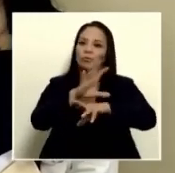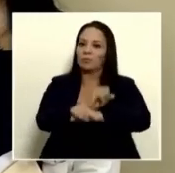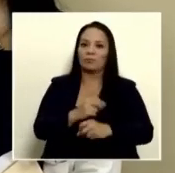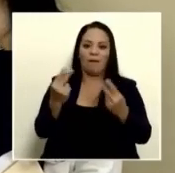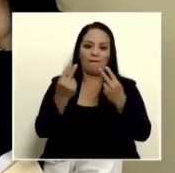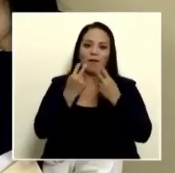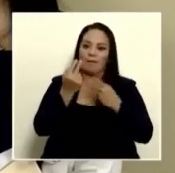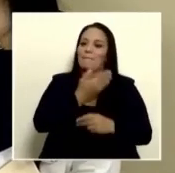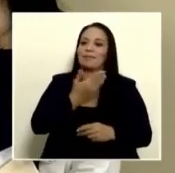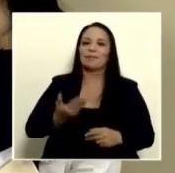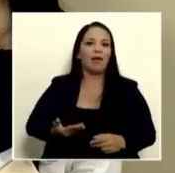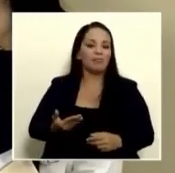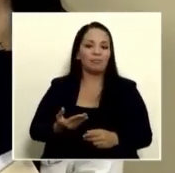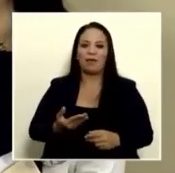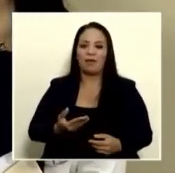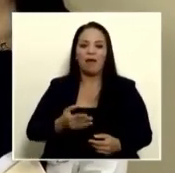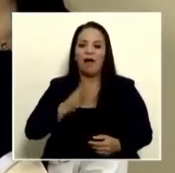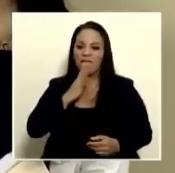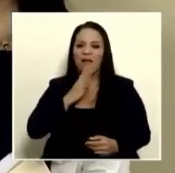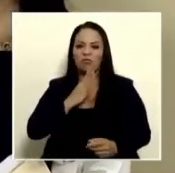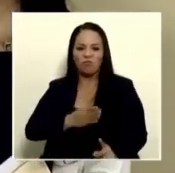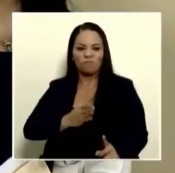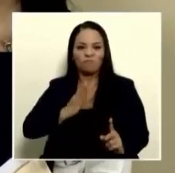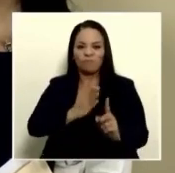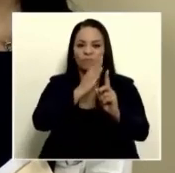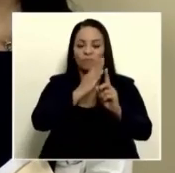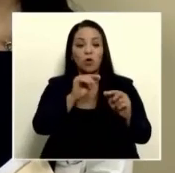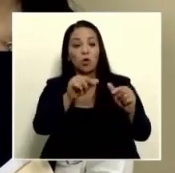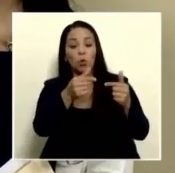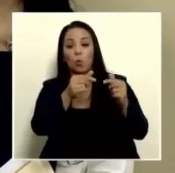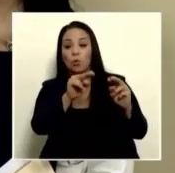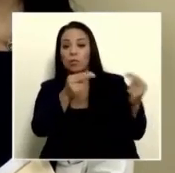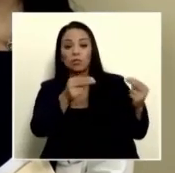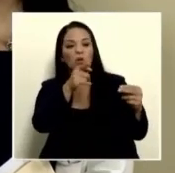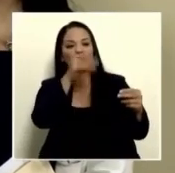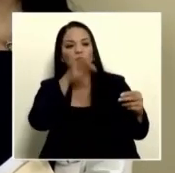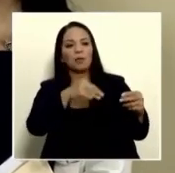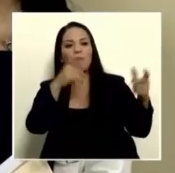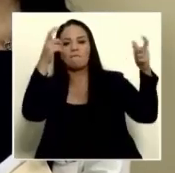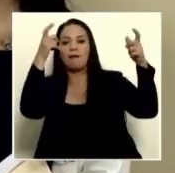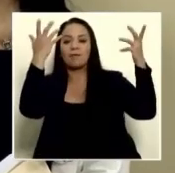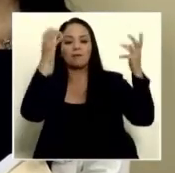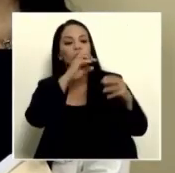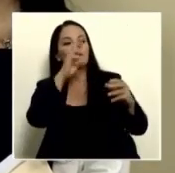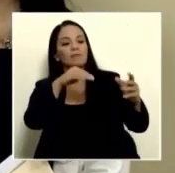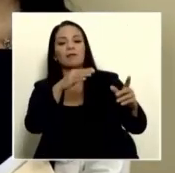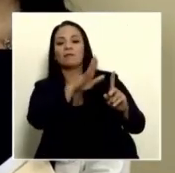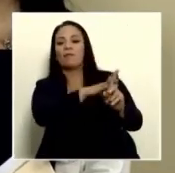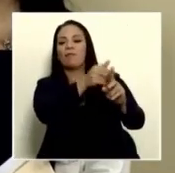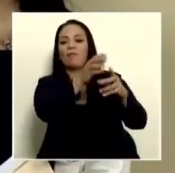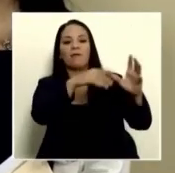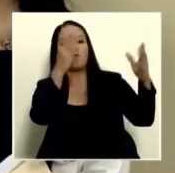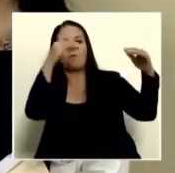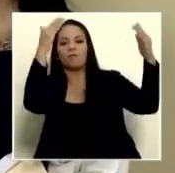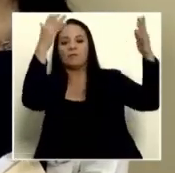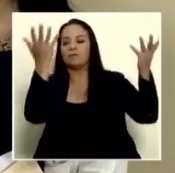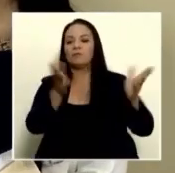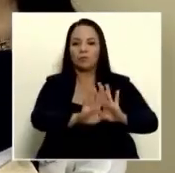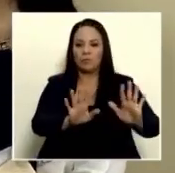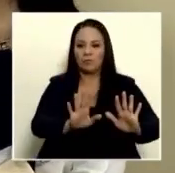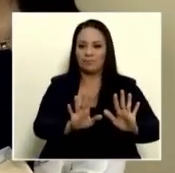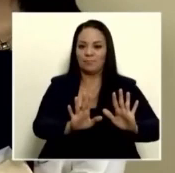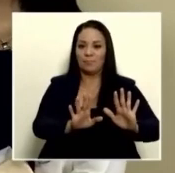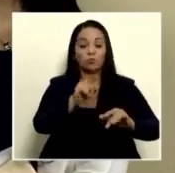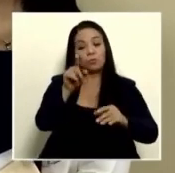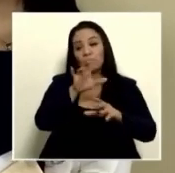a ver un presidente diciéndole al grupo de la nación que se creen reyes con corona o costarricenses con corona pero esta es